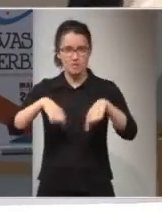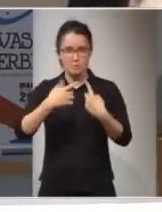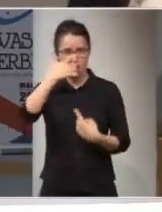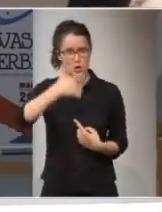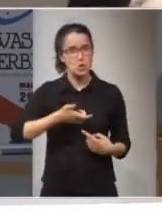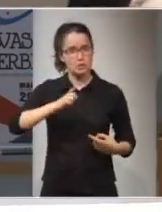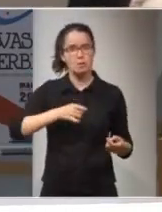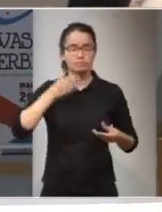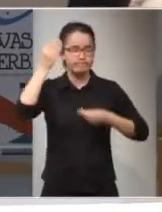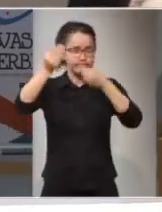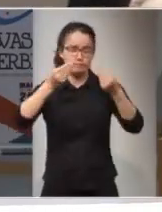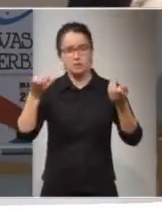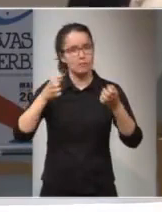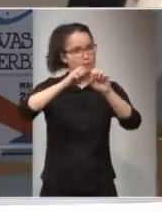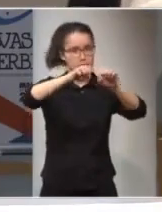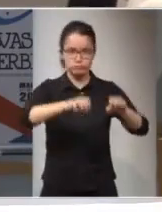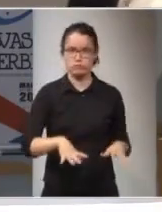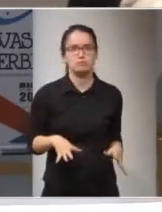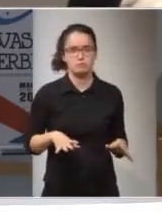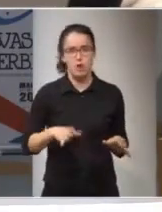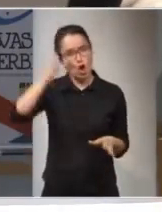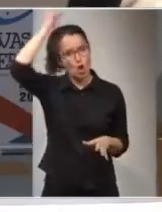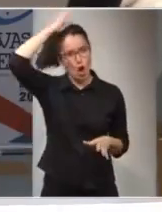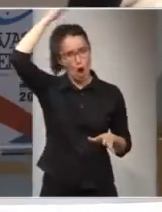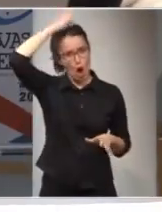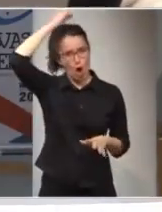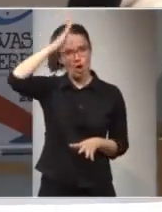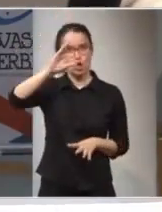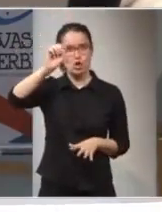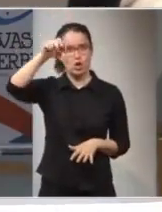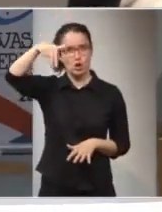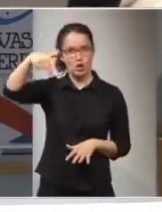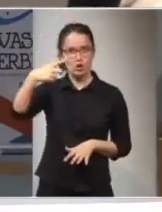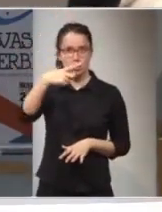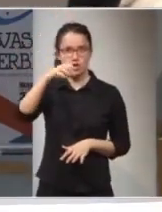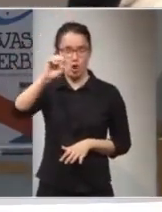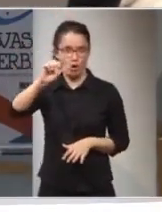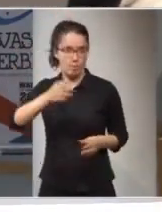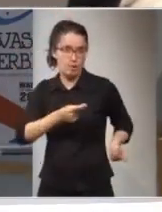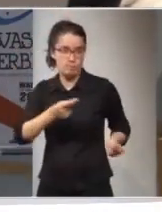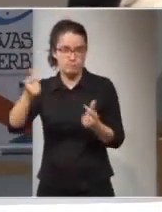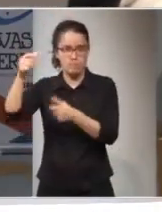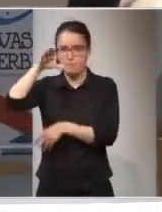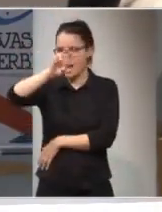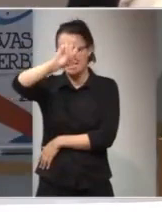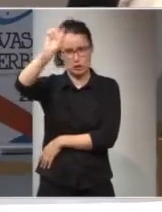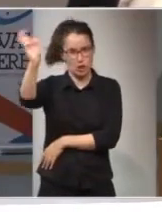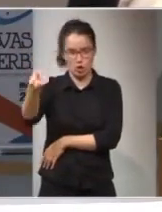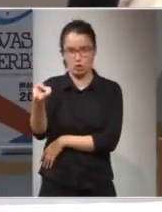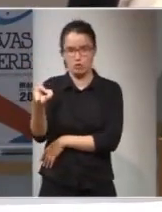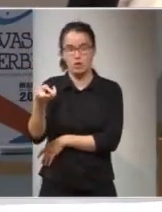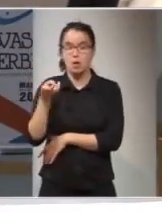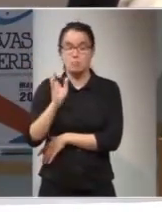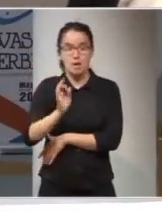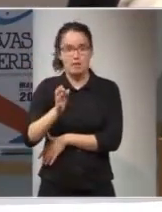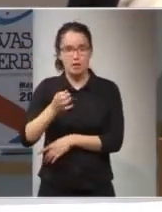decidimos que tenía que abandonar Congo para ir a otro país. Es verdad que